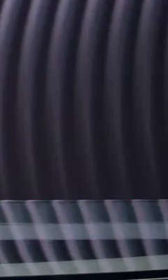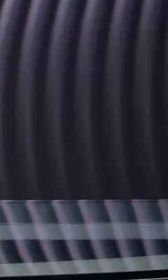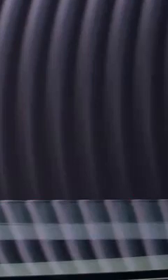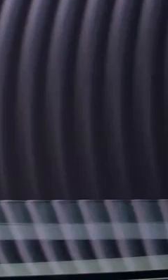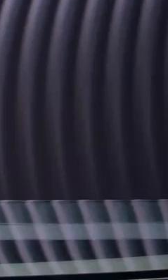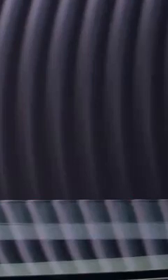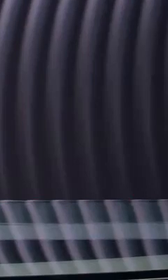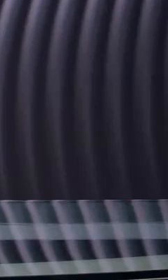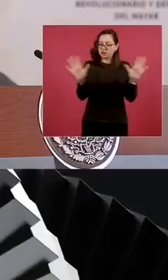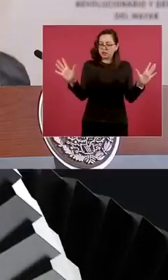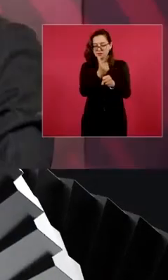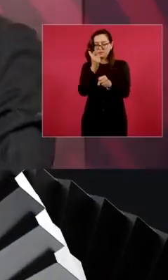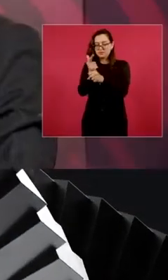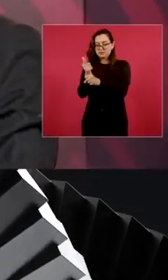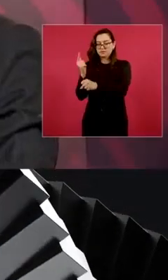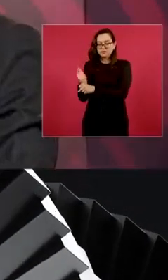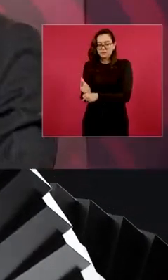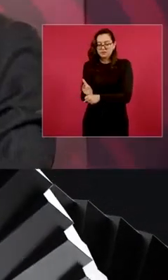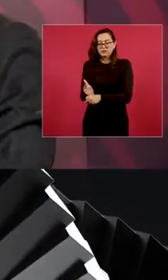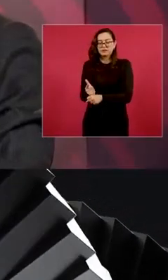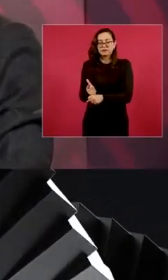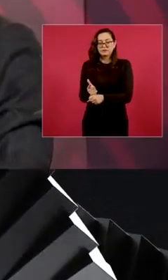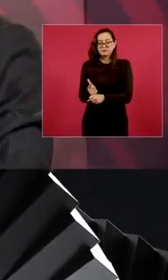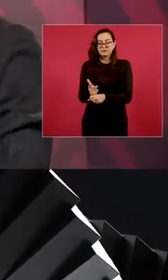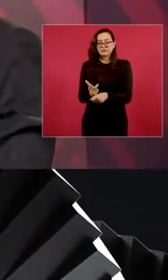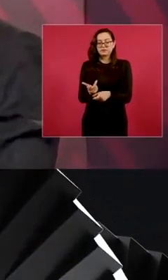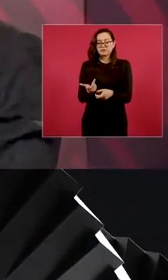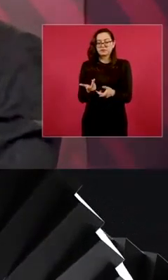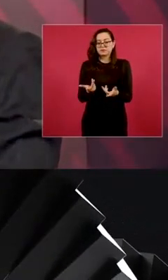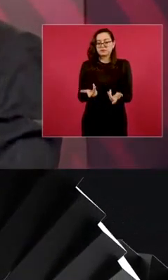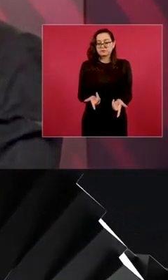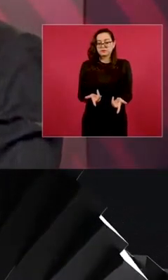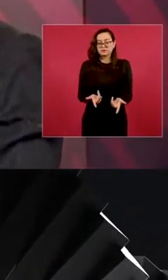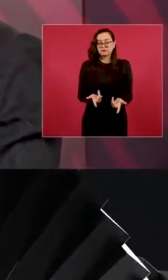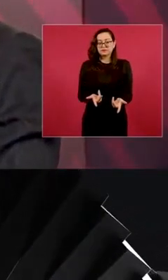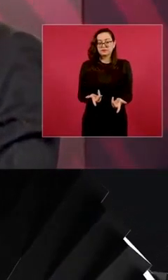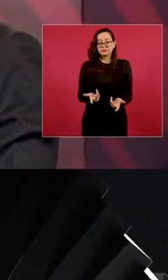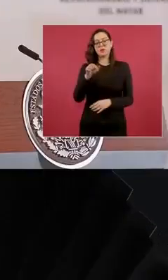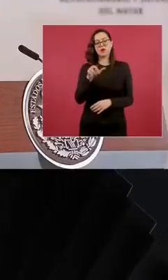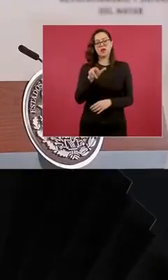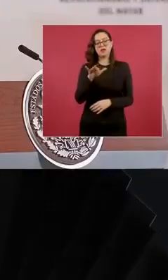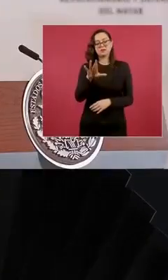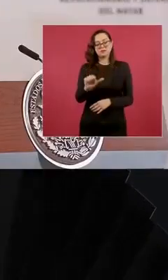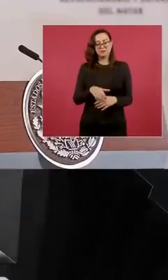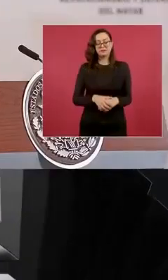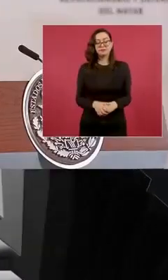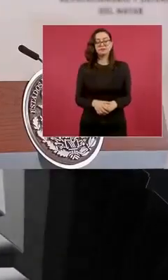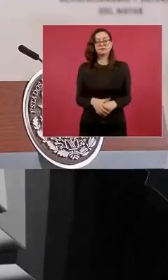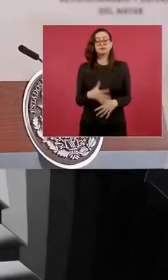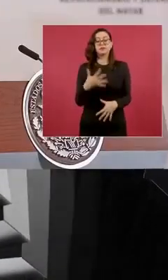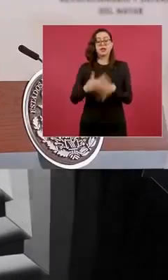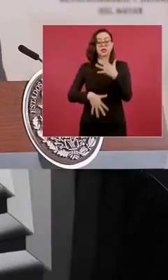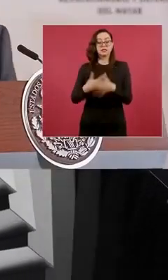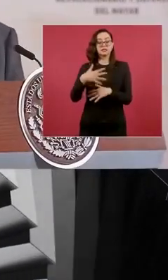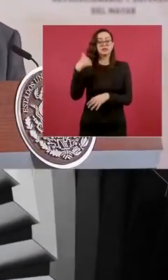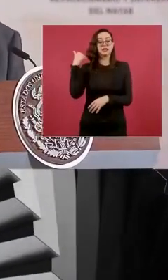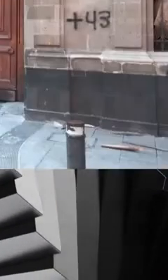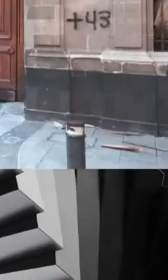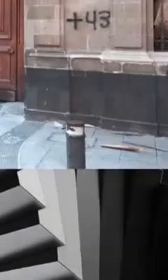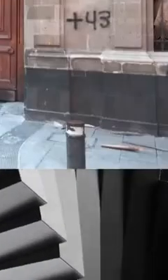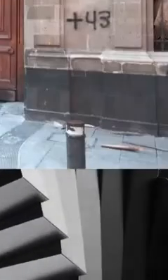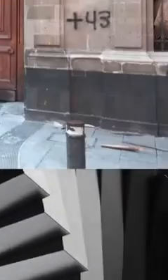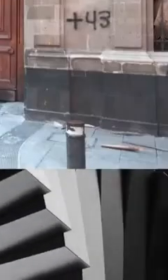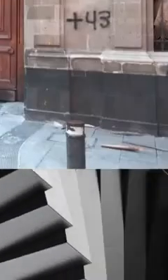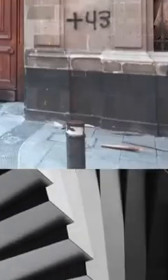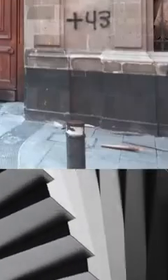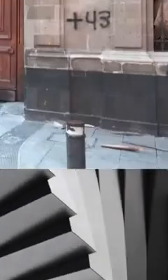Por la voz del presidente López Obrador, dijo que el policía estaba en detención administrativa y que se fugó, que lo van a buscar. Y de inmediato el presidente regresó